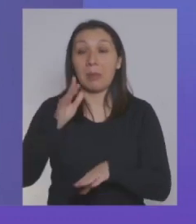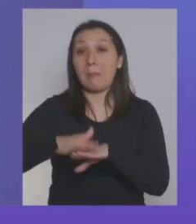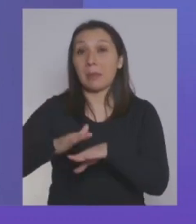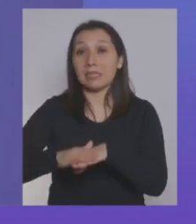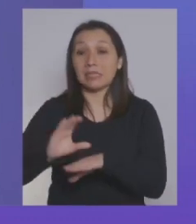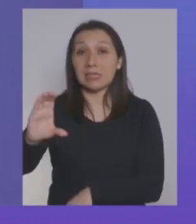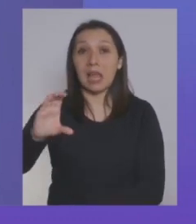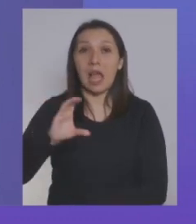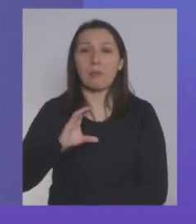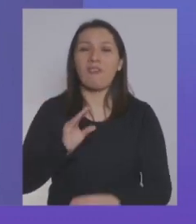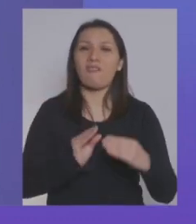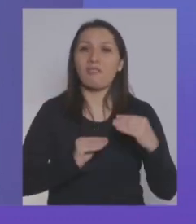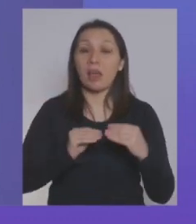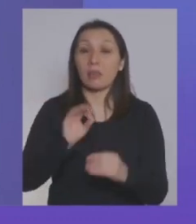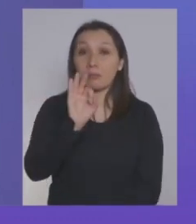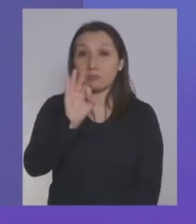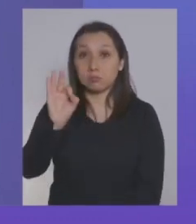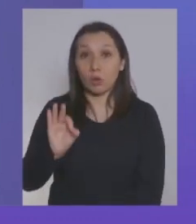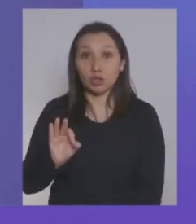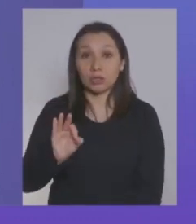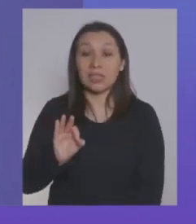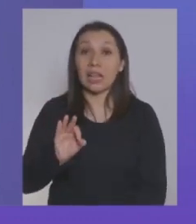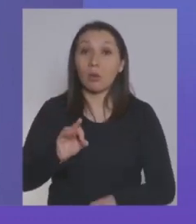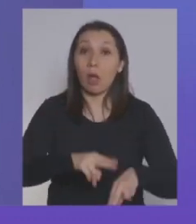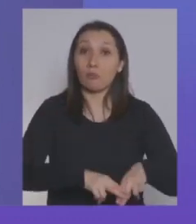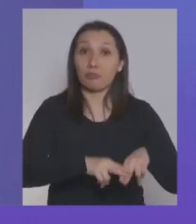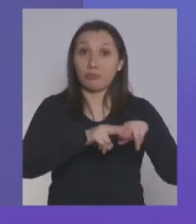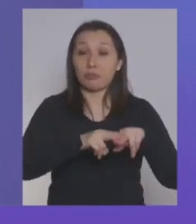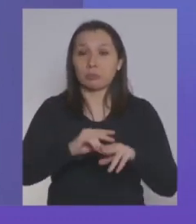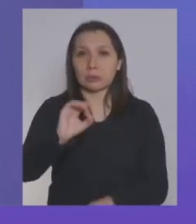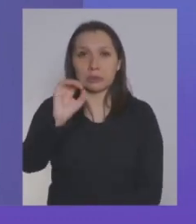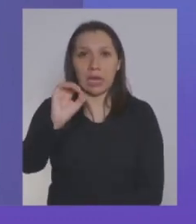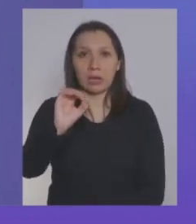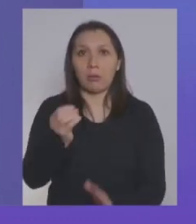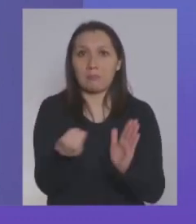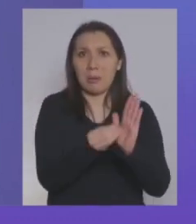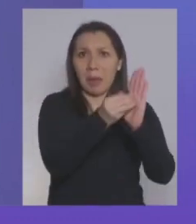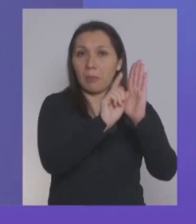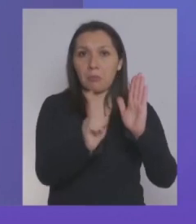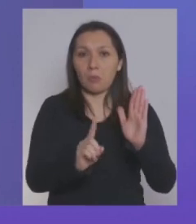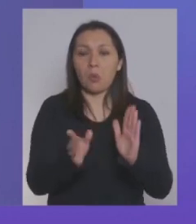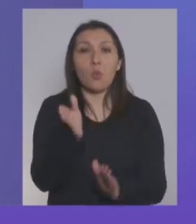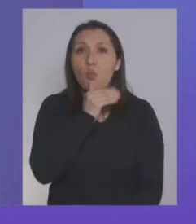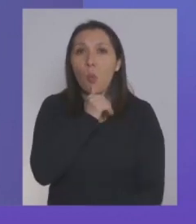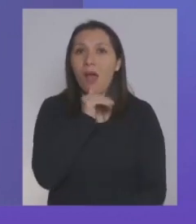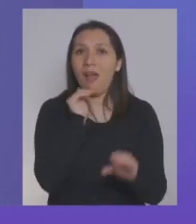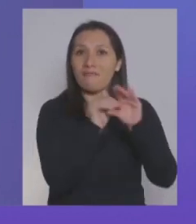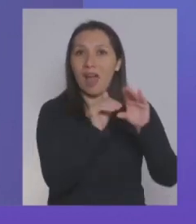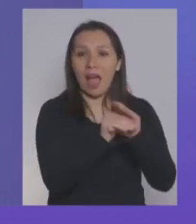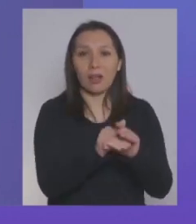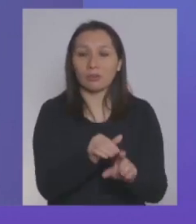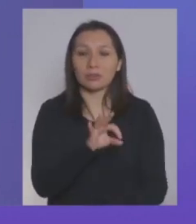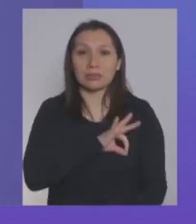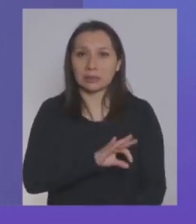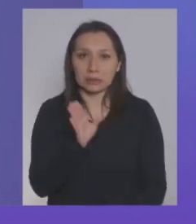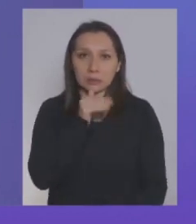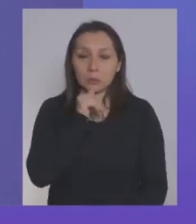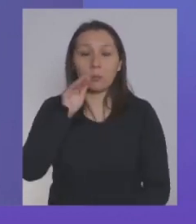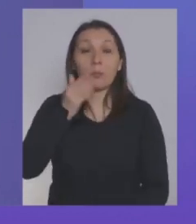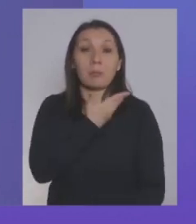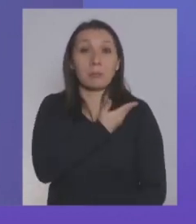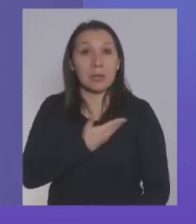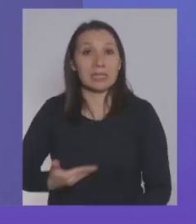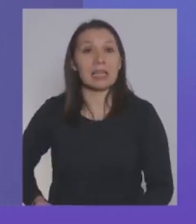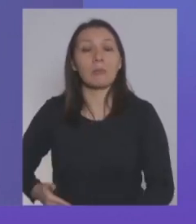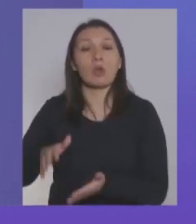préstamo extremadamente blando, en que la tasa de interés real es cero. Segundo, acá no hay banco. Acá es un préstamo que da el Estado, lo va la